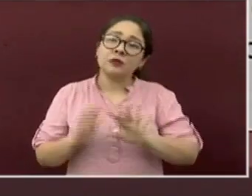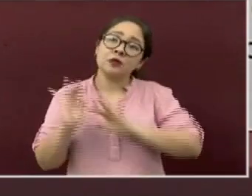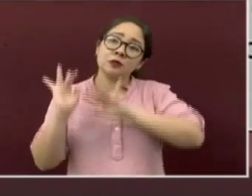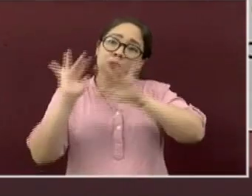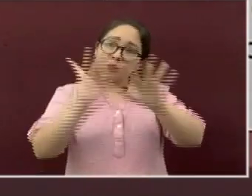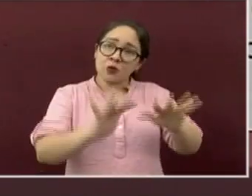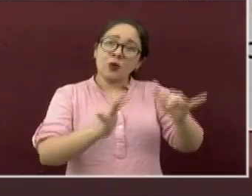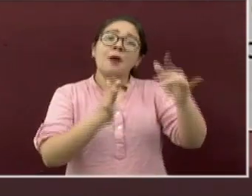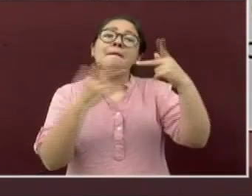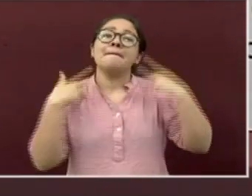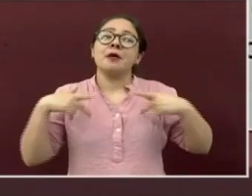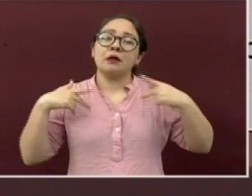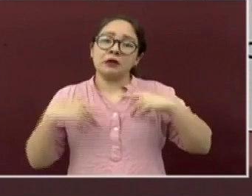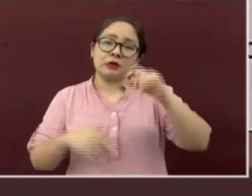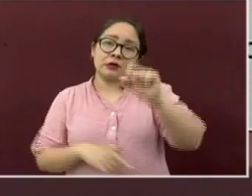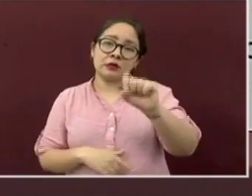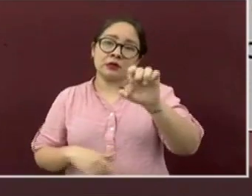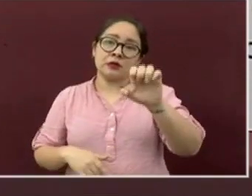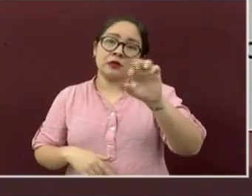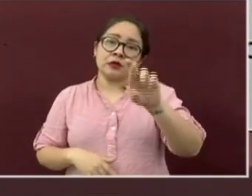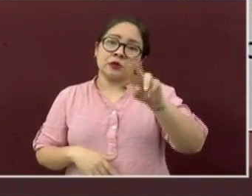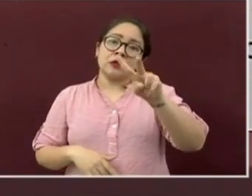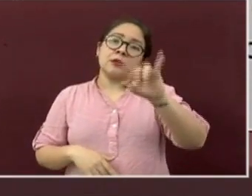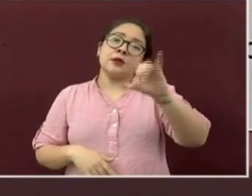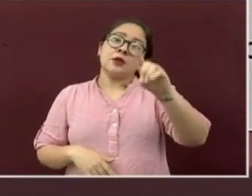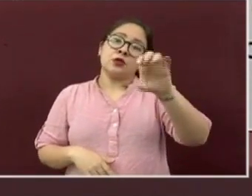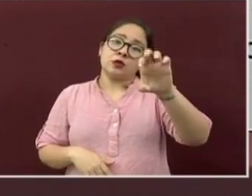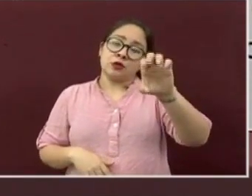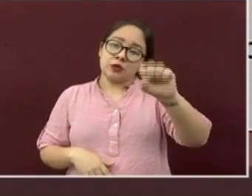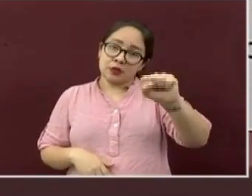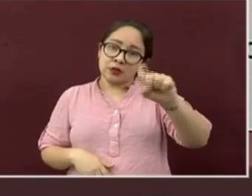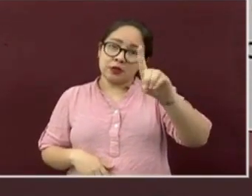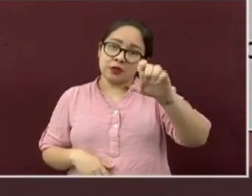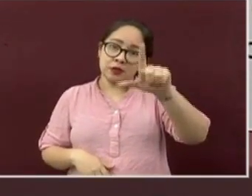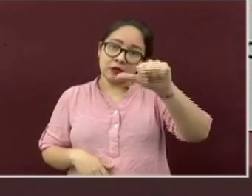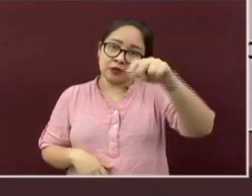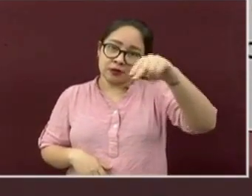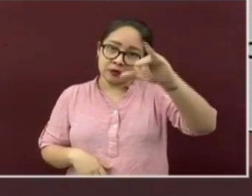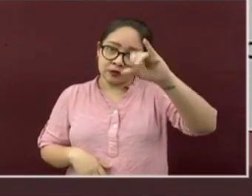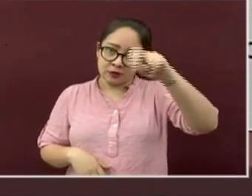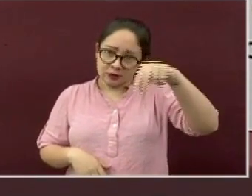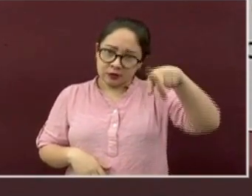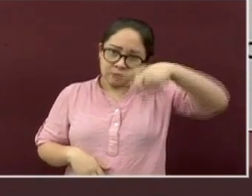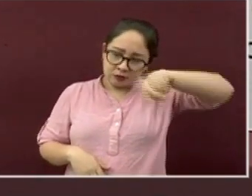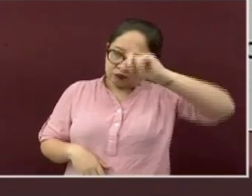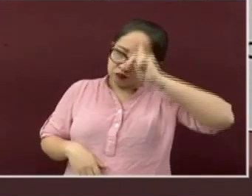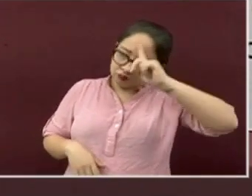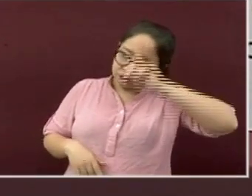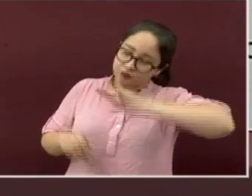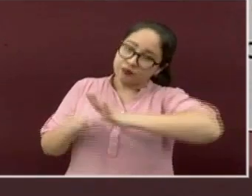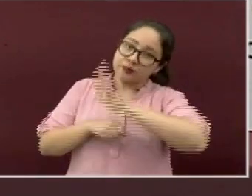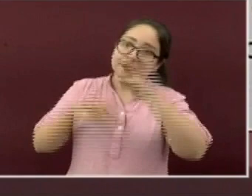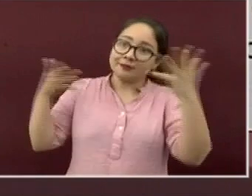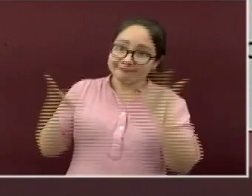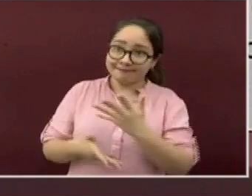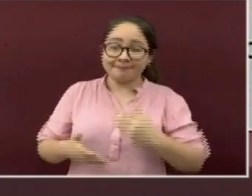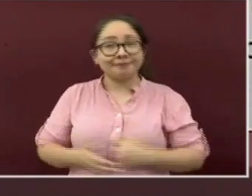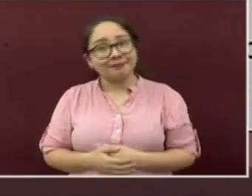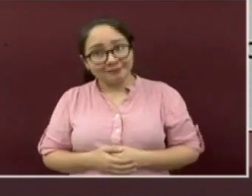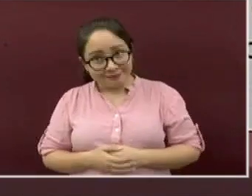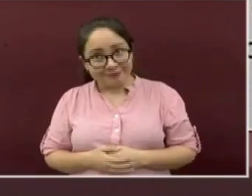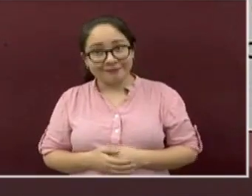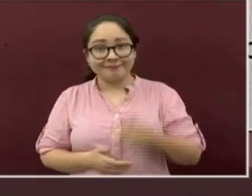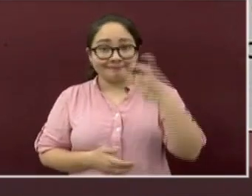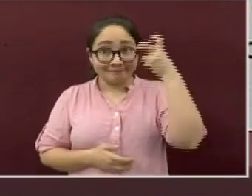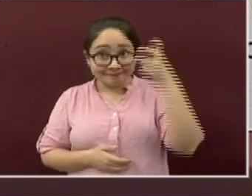favor a los servidores de la nación para que reciban ustedes orientación al respecto. Estas son